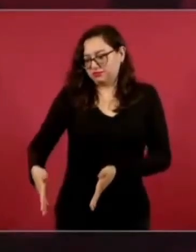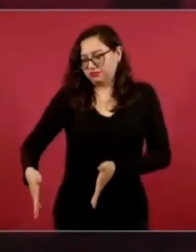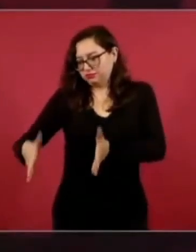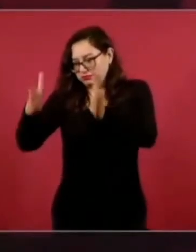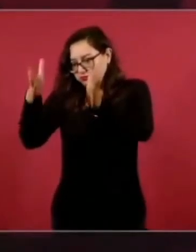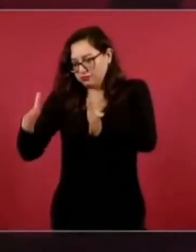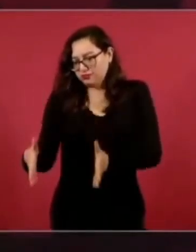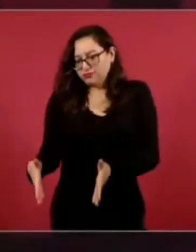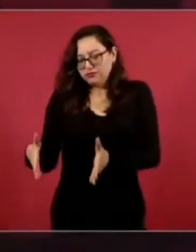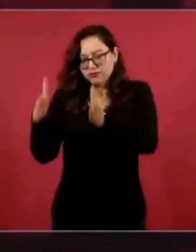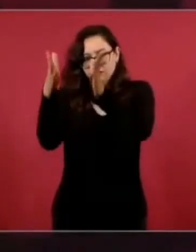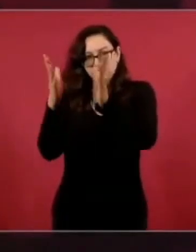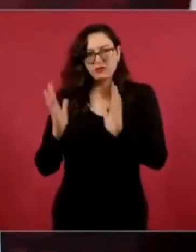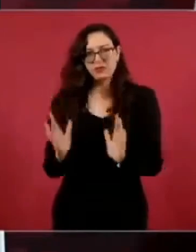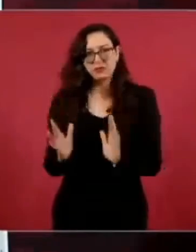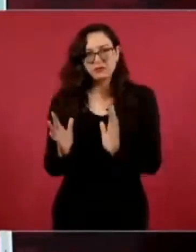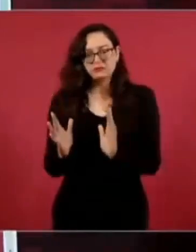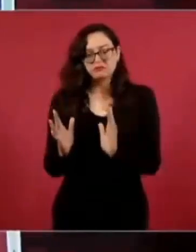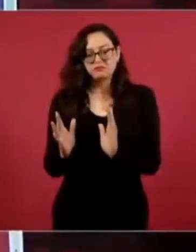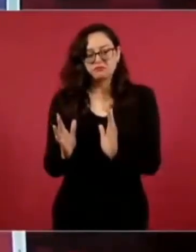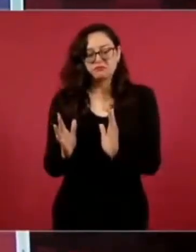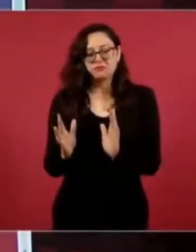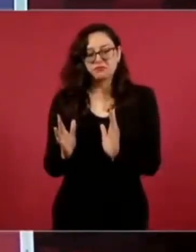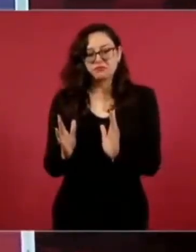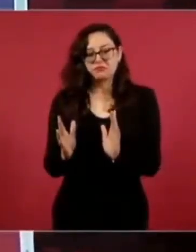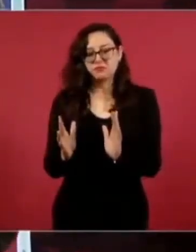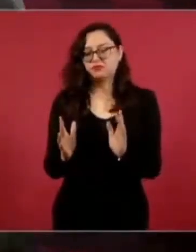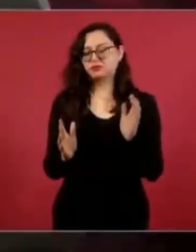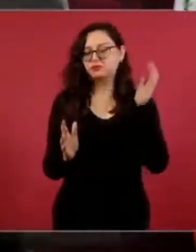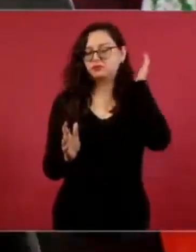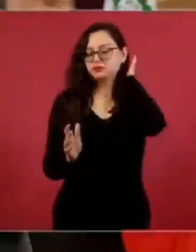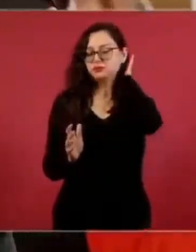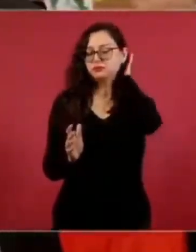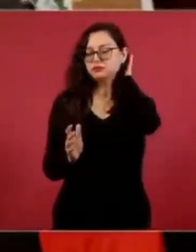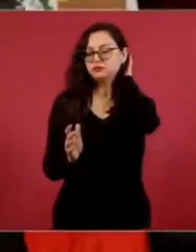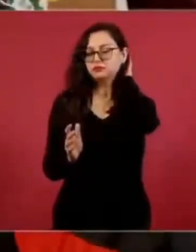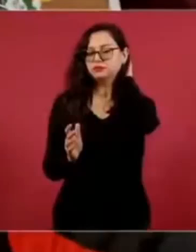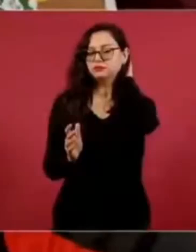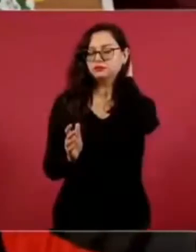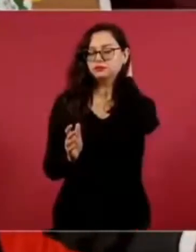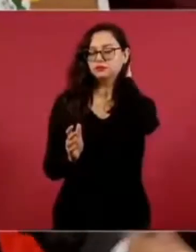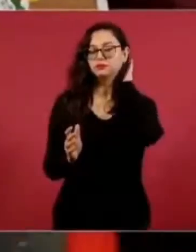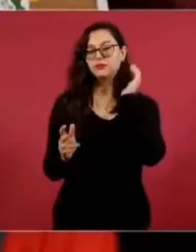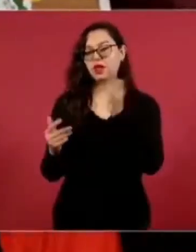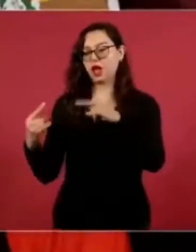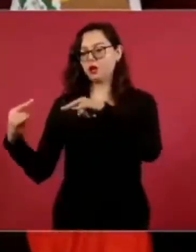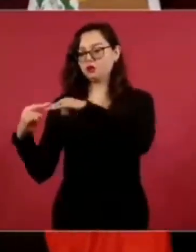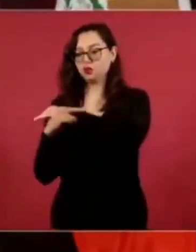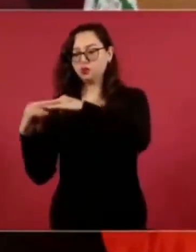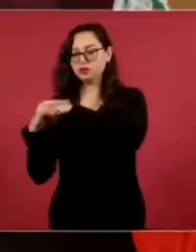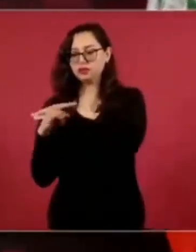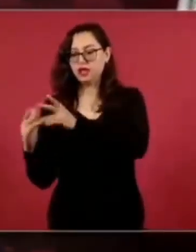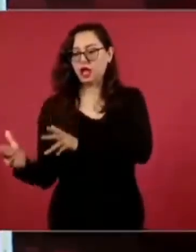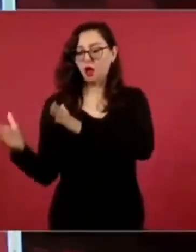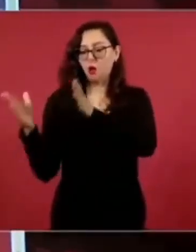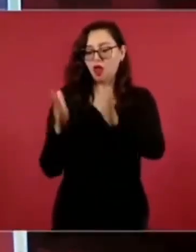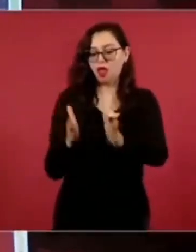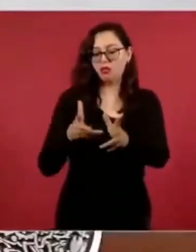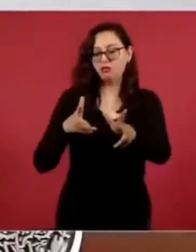las vías para el tren de pasajeros y la autopista. Esto mismo